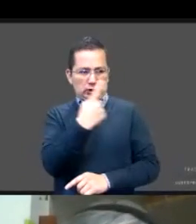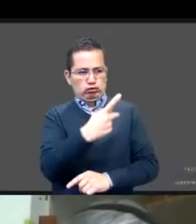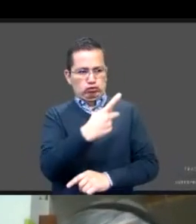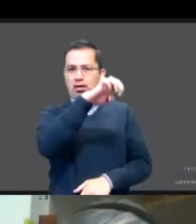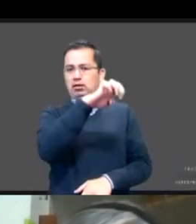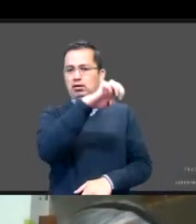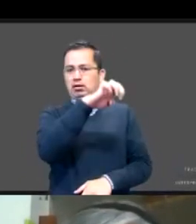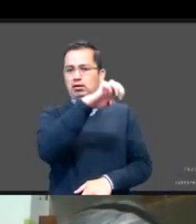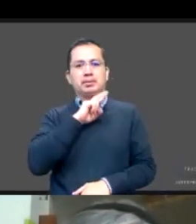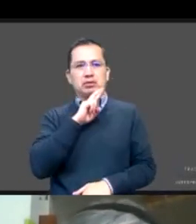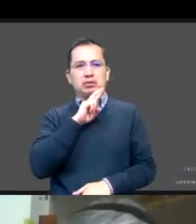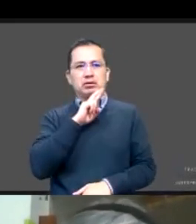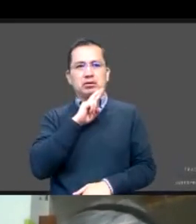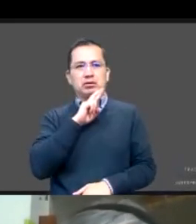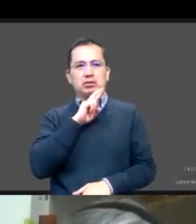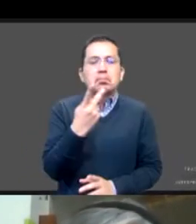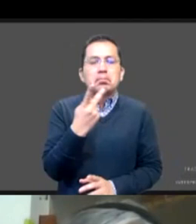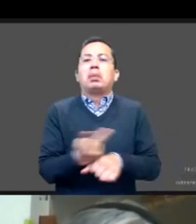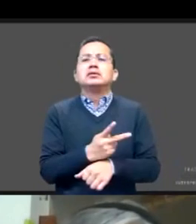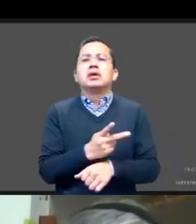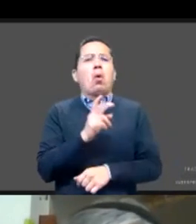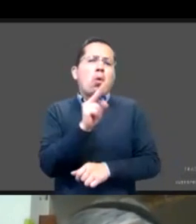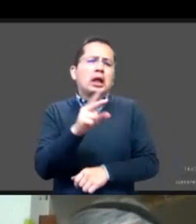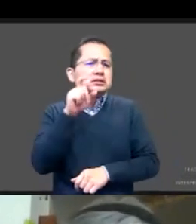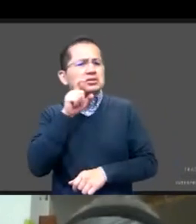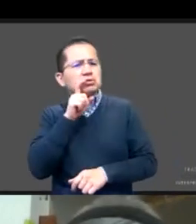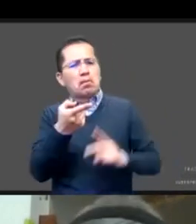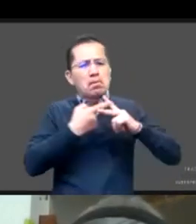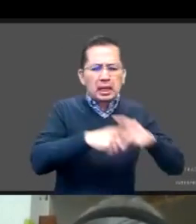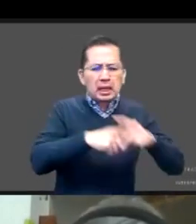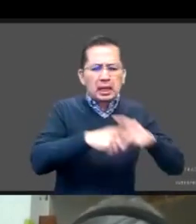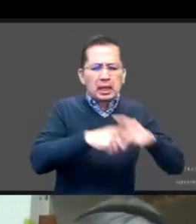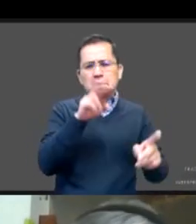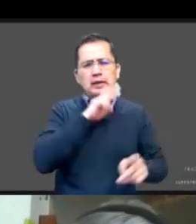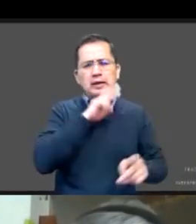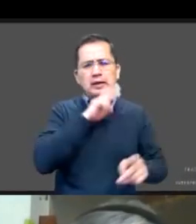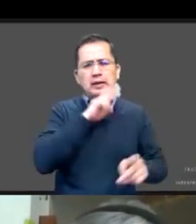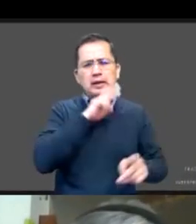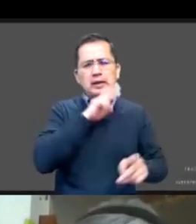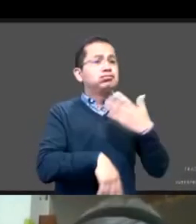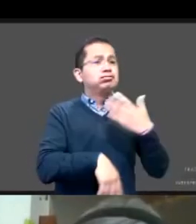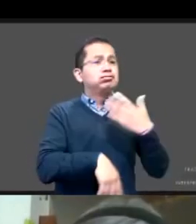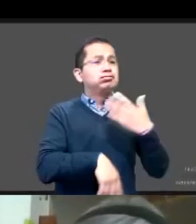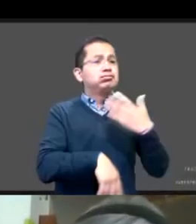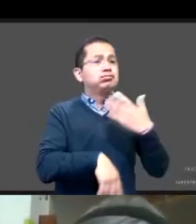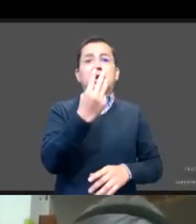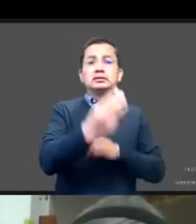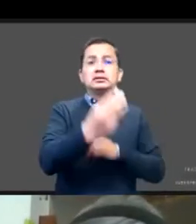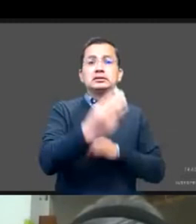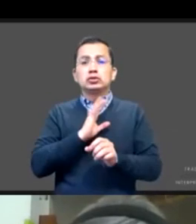en promedio tres años para poder usar anticonceptivos, precisamente para